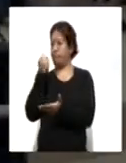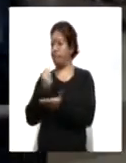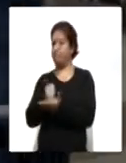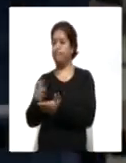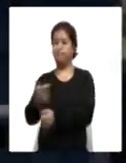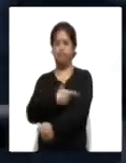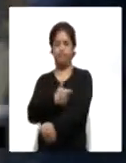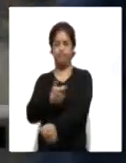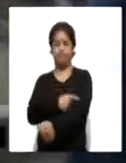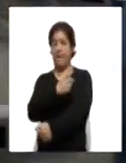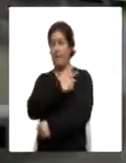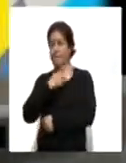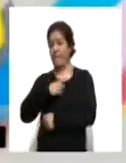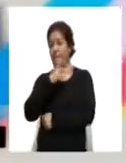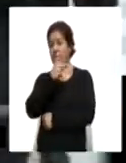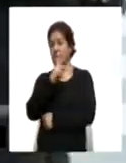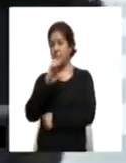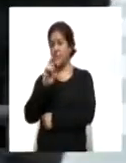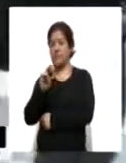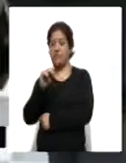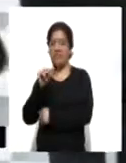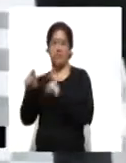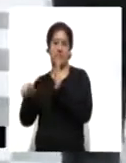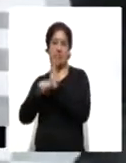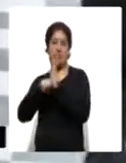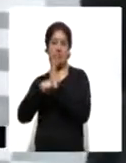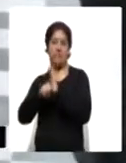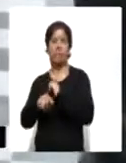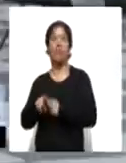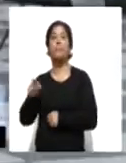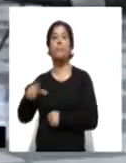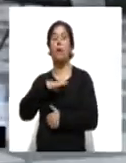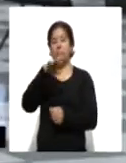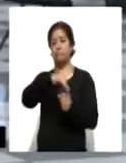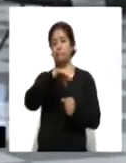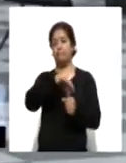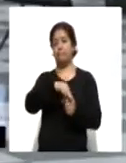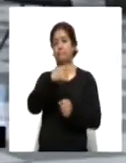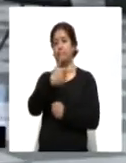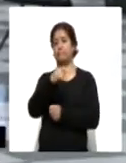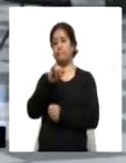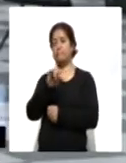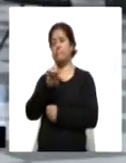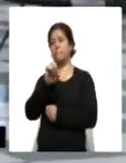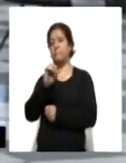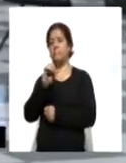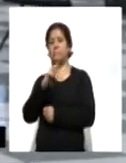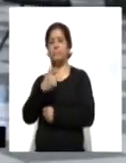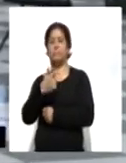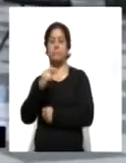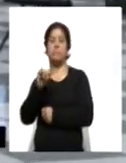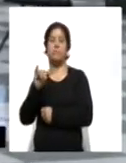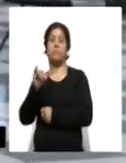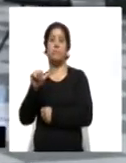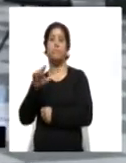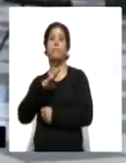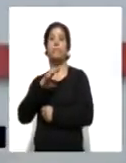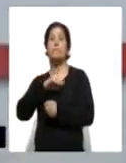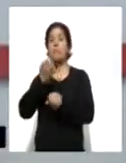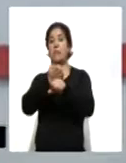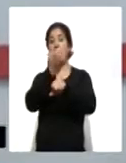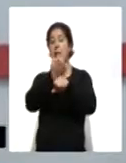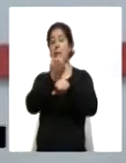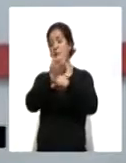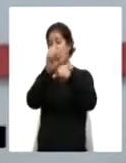examen de PCR negativo. Elección clave en Georgia. Los habitantes de este estado del sureste de Estados Unidos